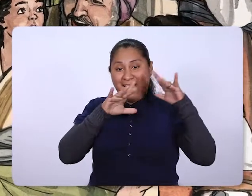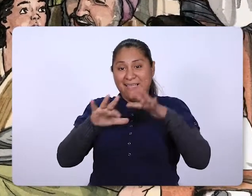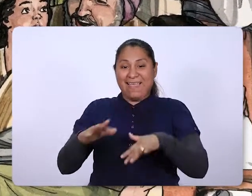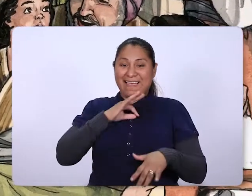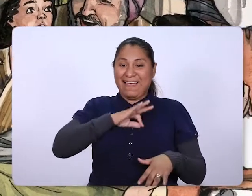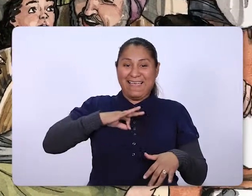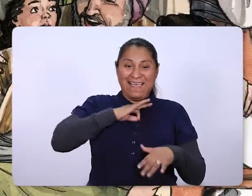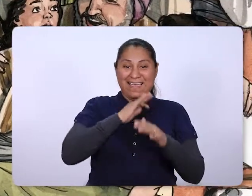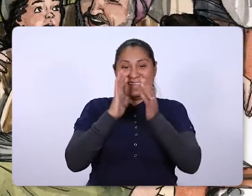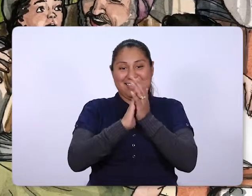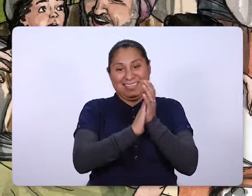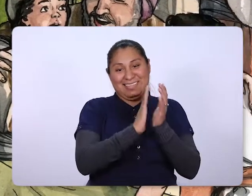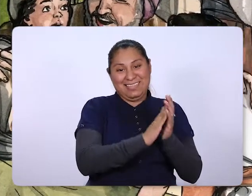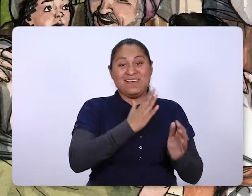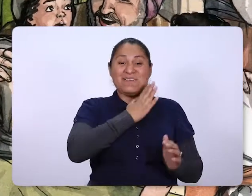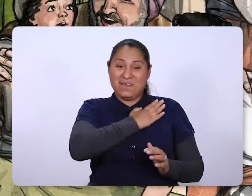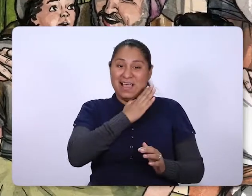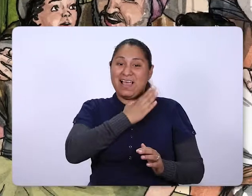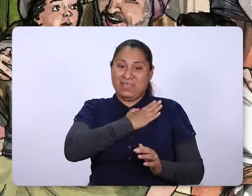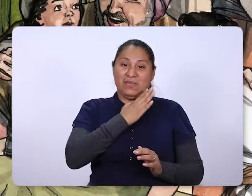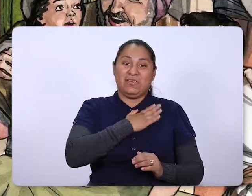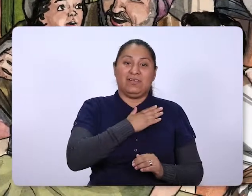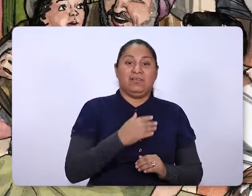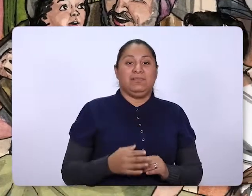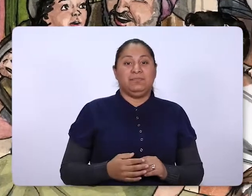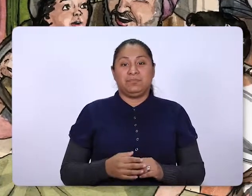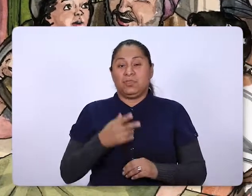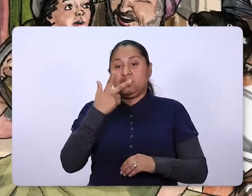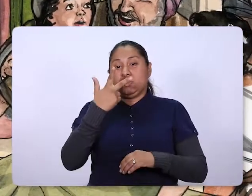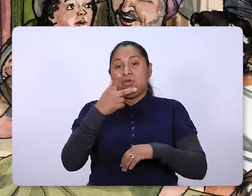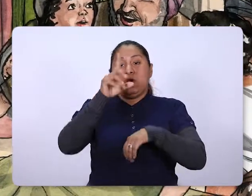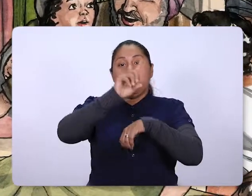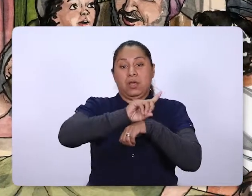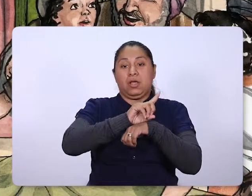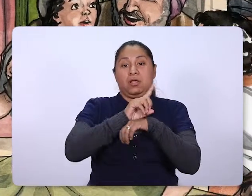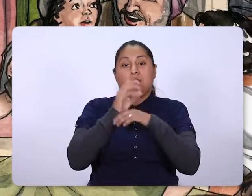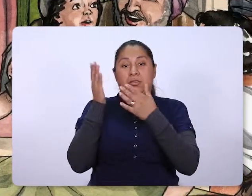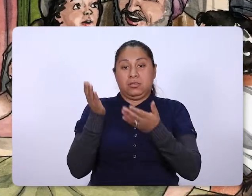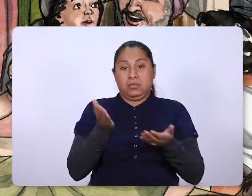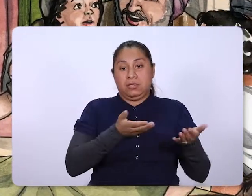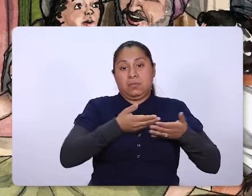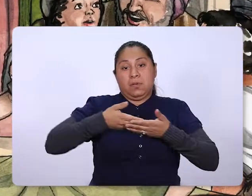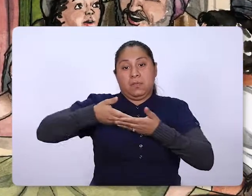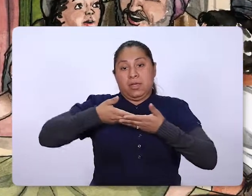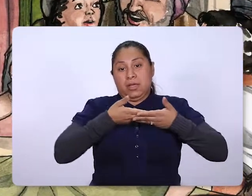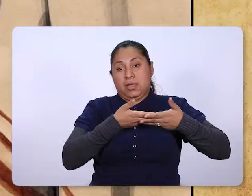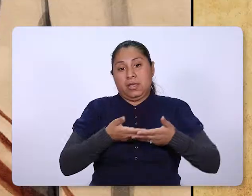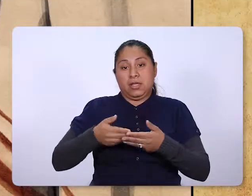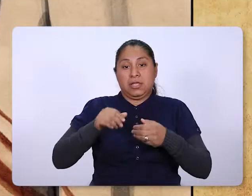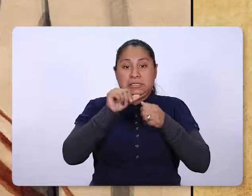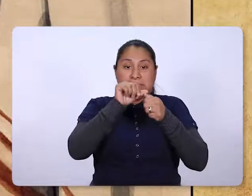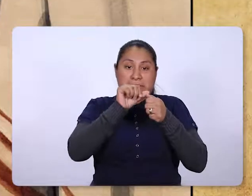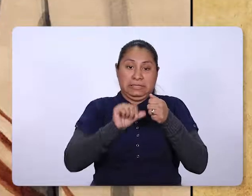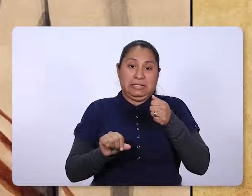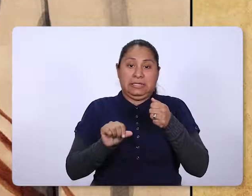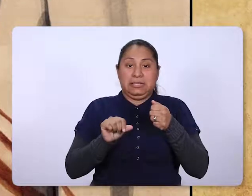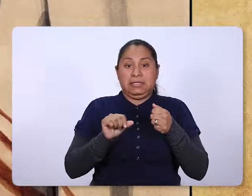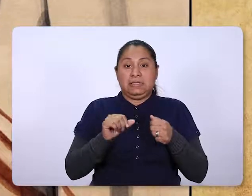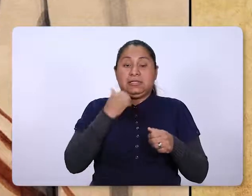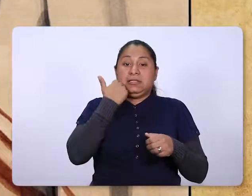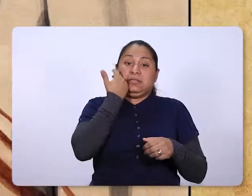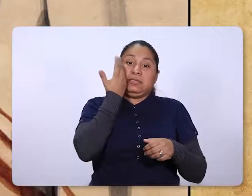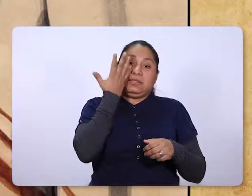fueron a felicitarla cuando supieron que el Señor había sido tan bueno con ella. A los ocho días,